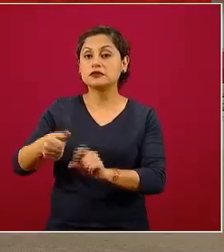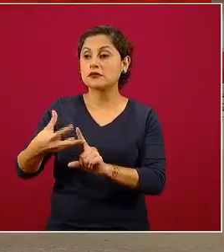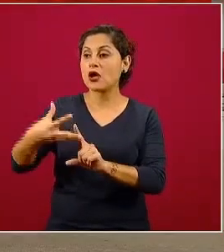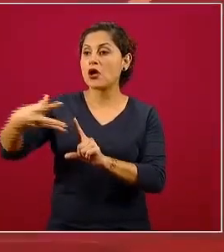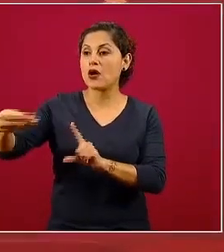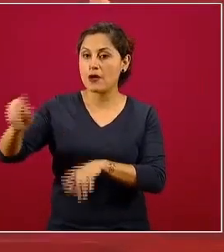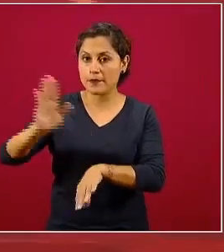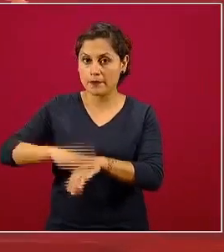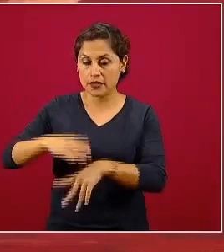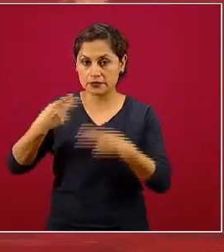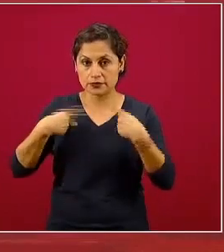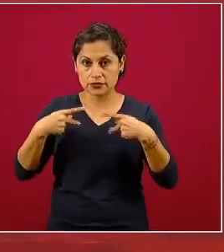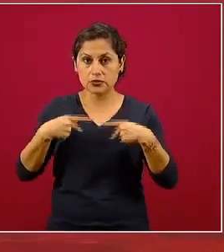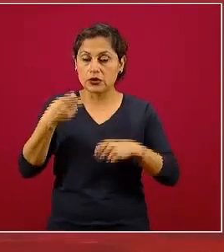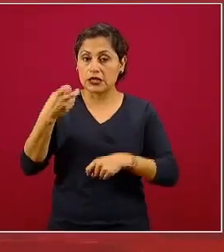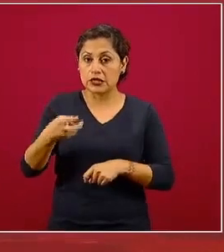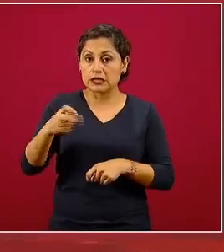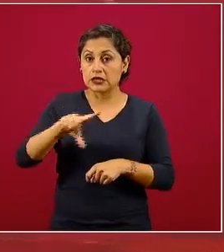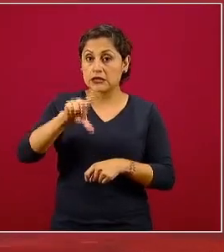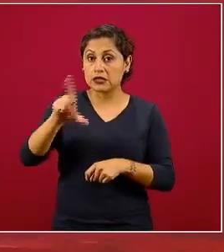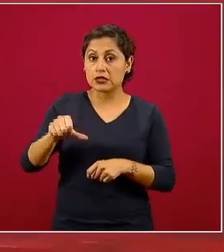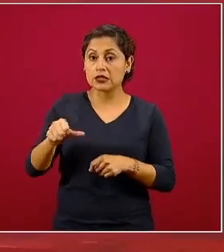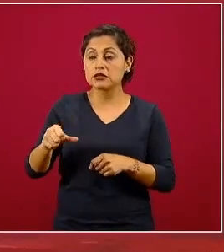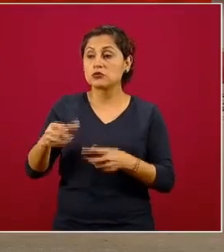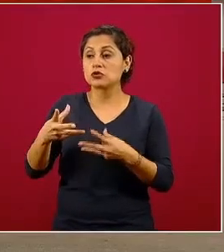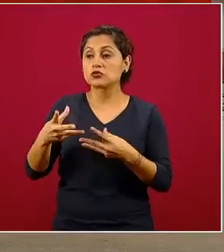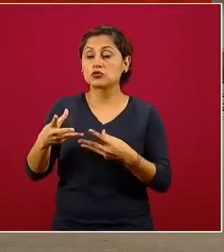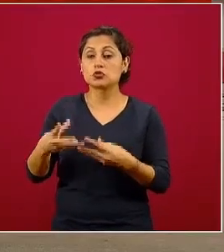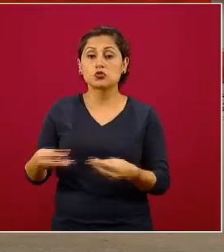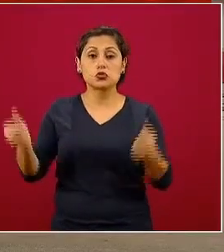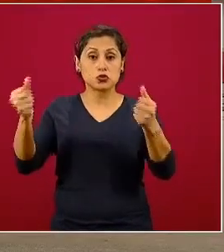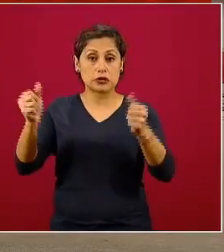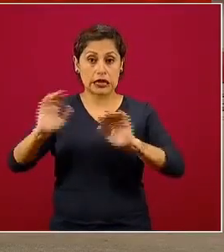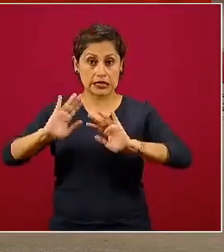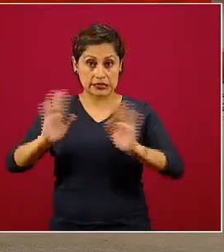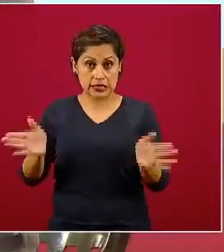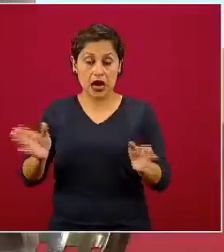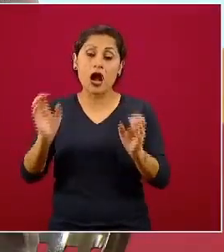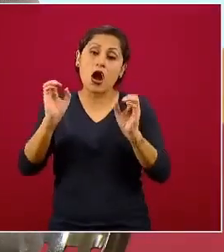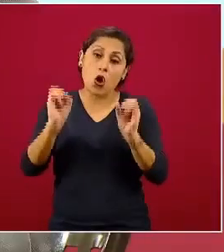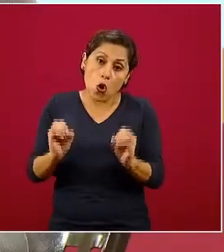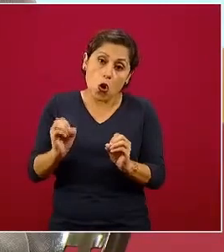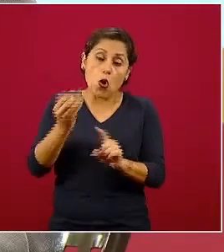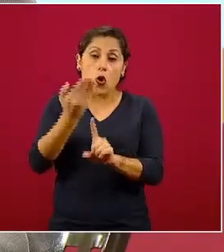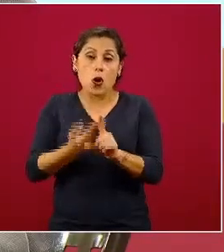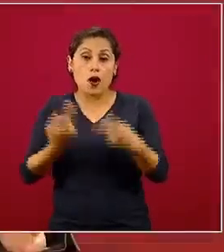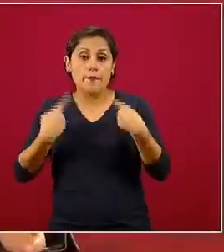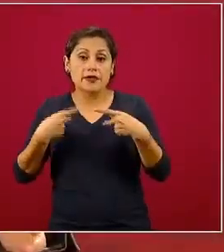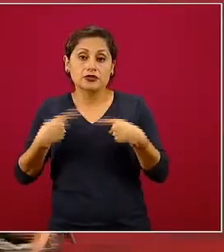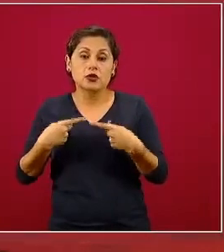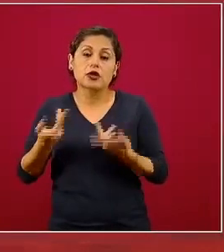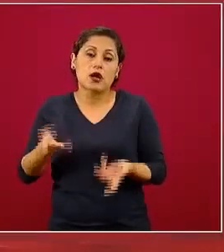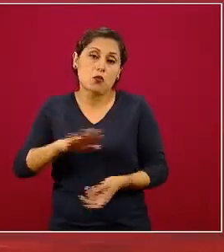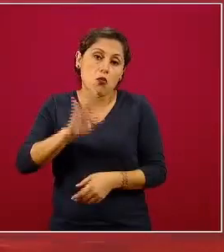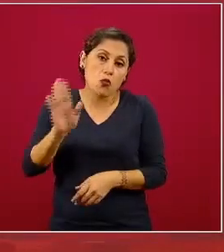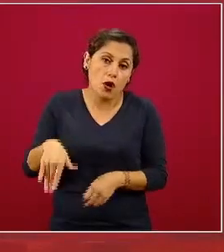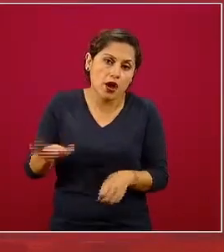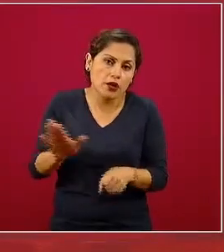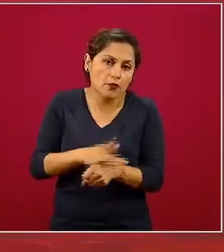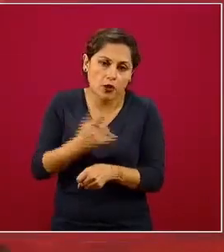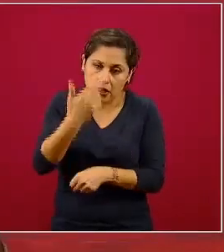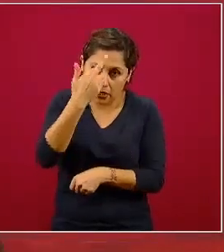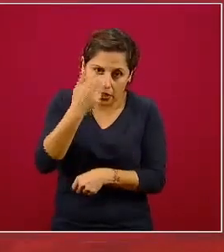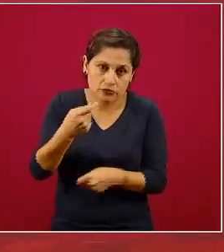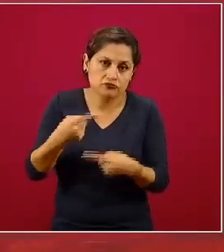Y finalmente se recuperan o desafortunadamente quien tiene enfermedad grave fallece. Y entonces estas